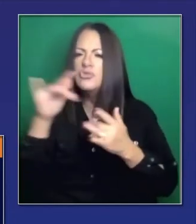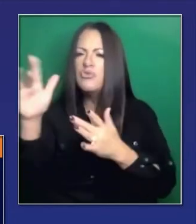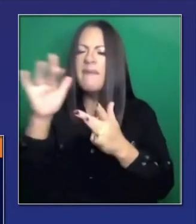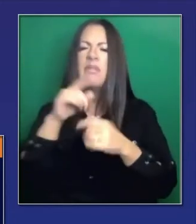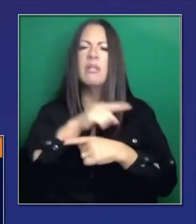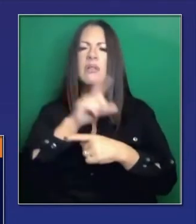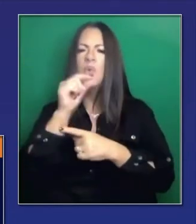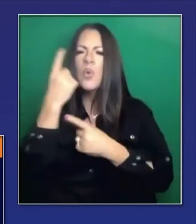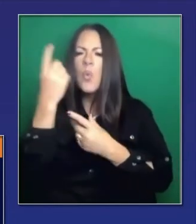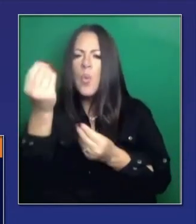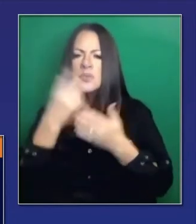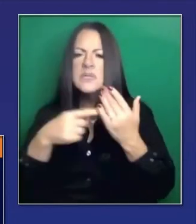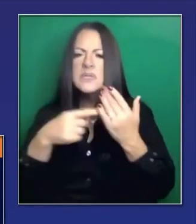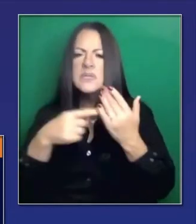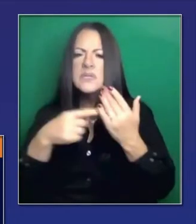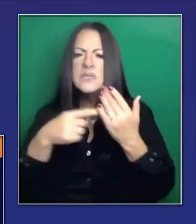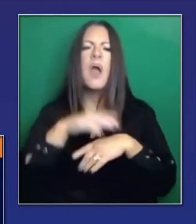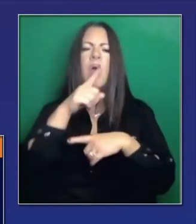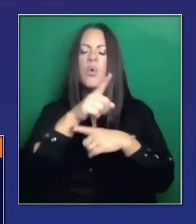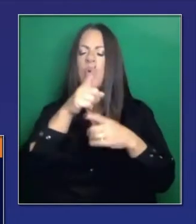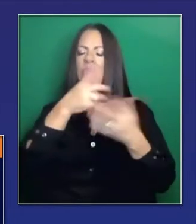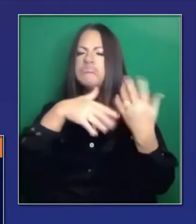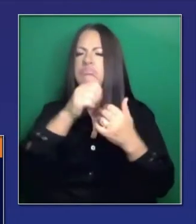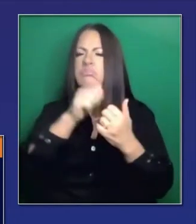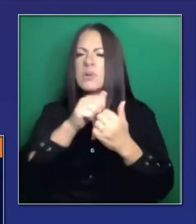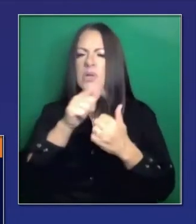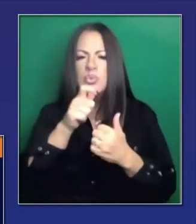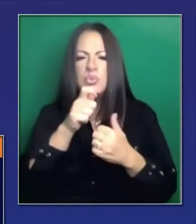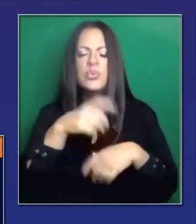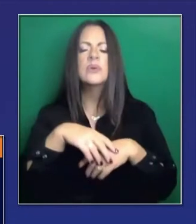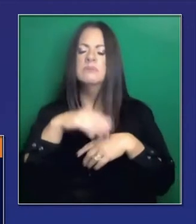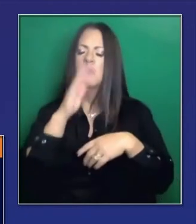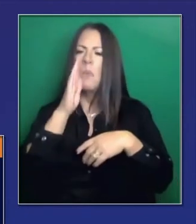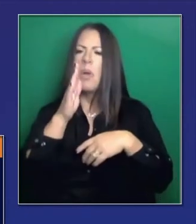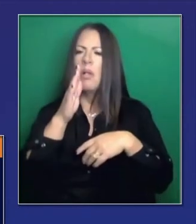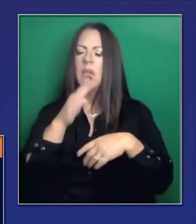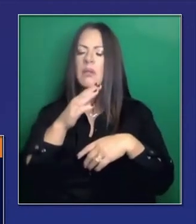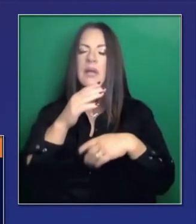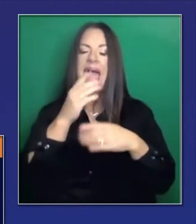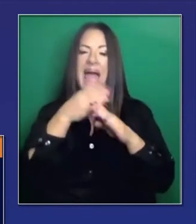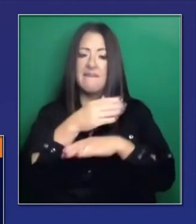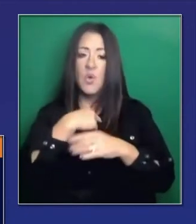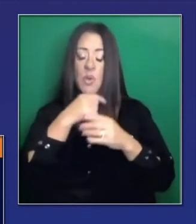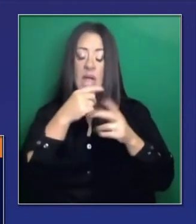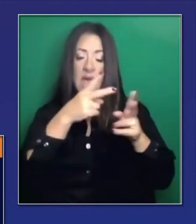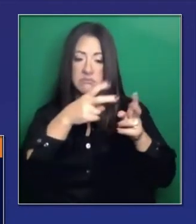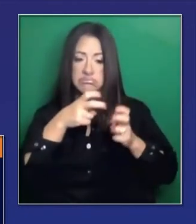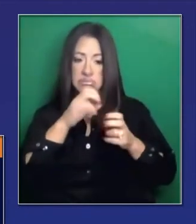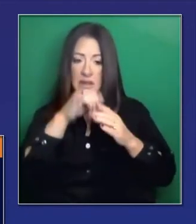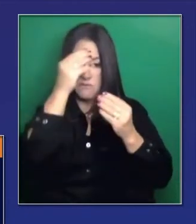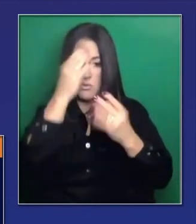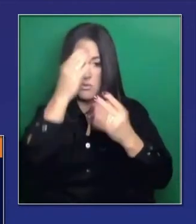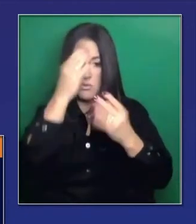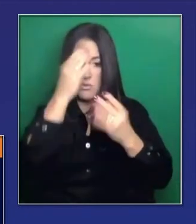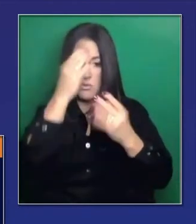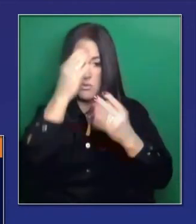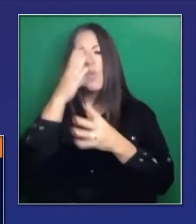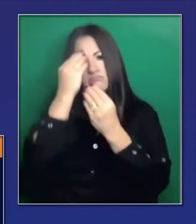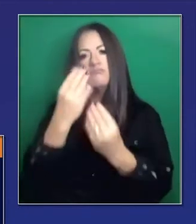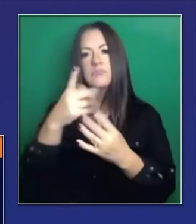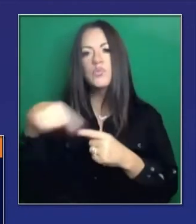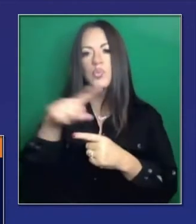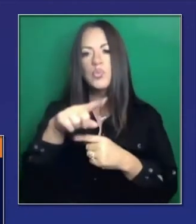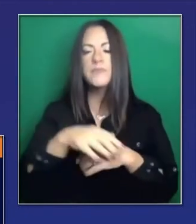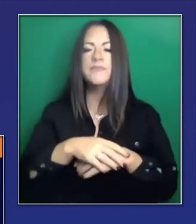poco, como ya salió parte de la información, la compartiremos con ustedes igualmente. Esta nueva cepa,